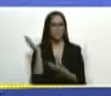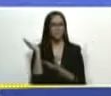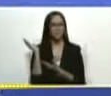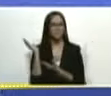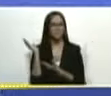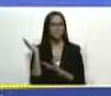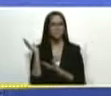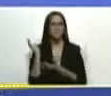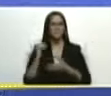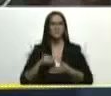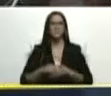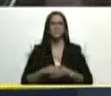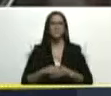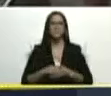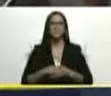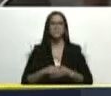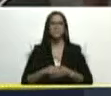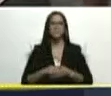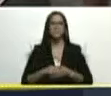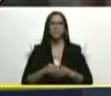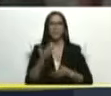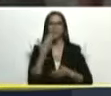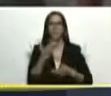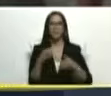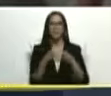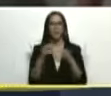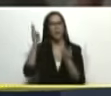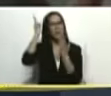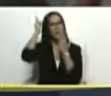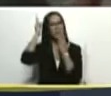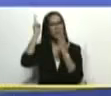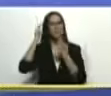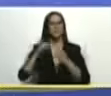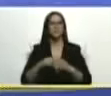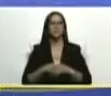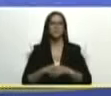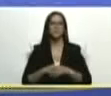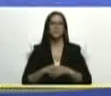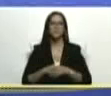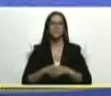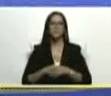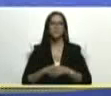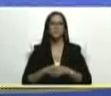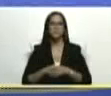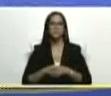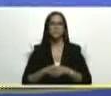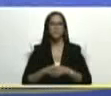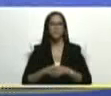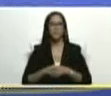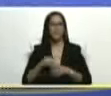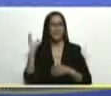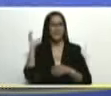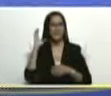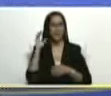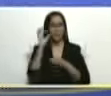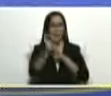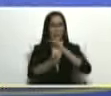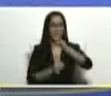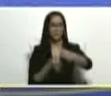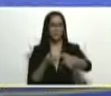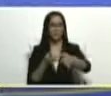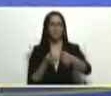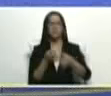tropas indias Clara al frente de los indios y de las indias y para el estado Amazonas